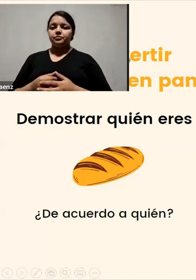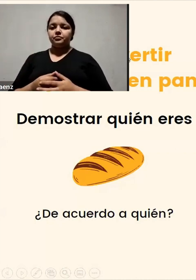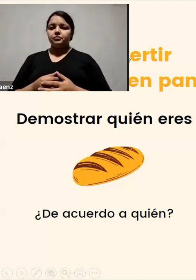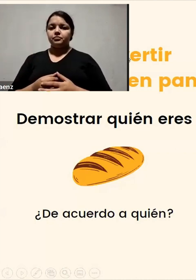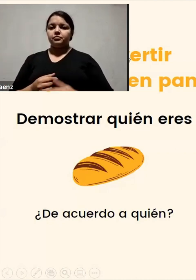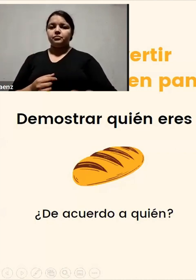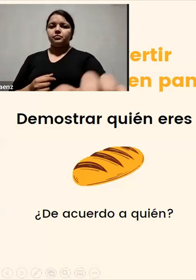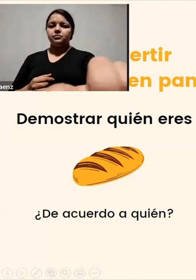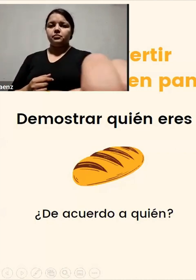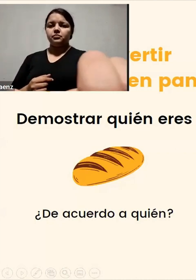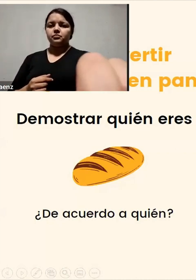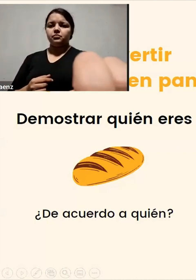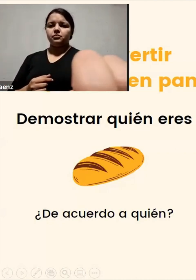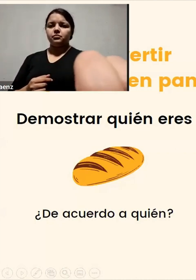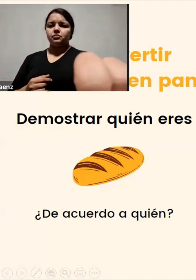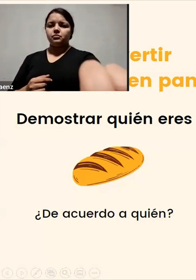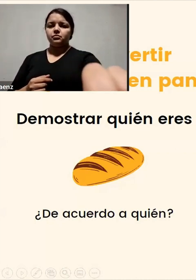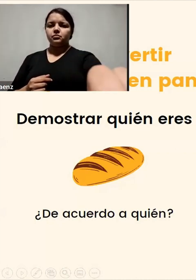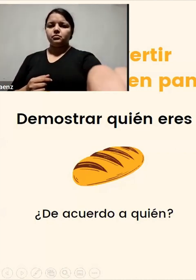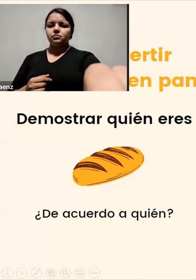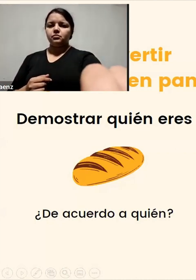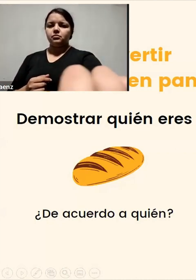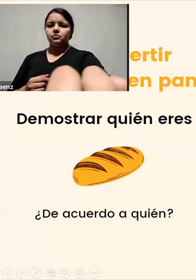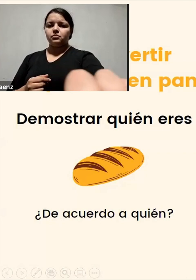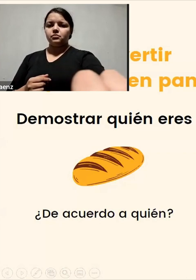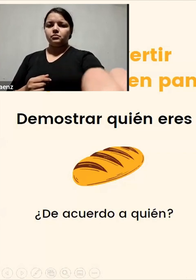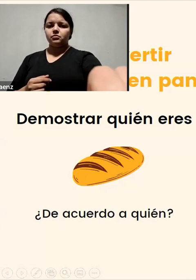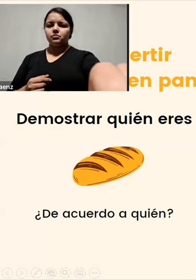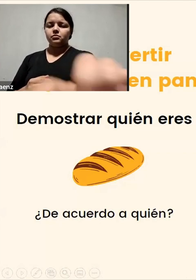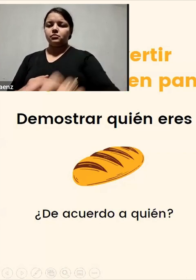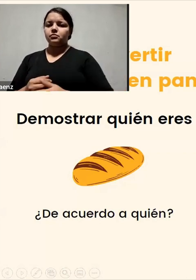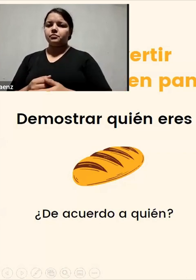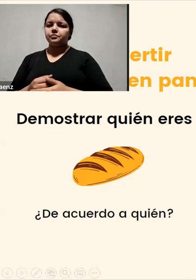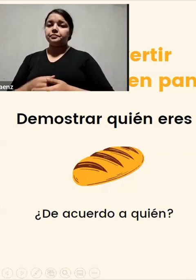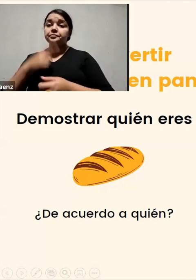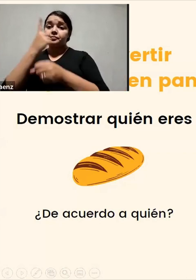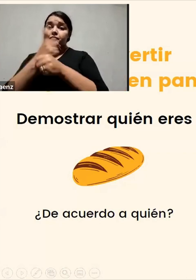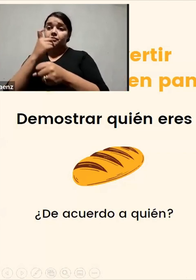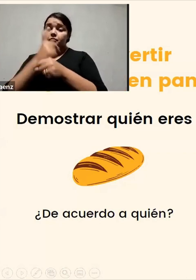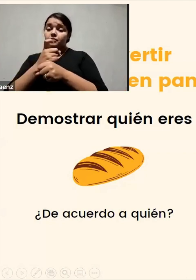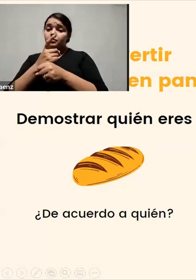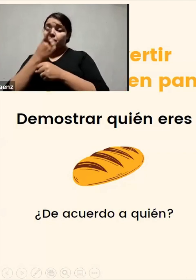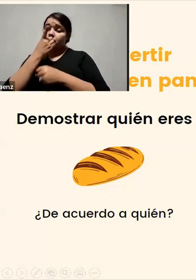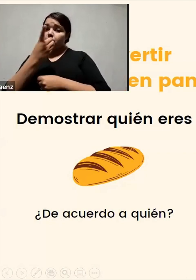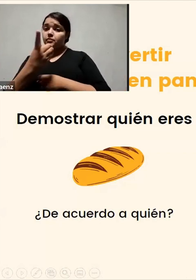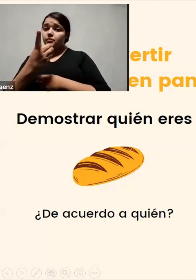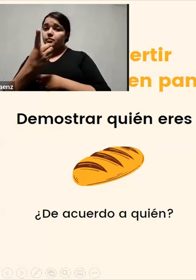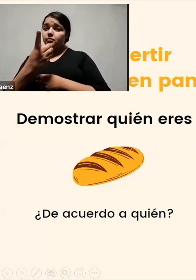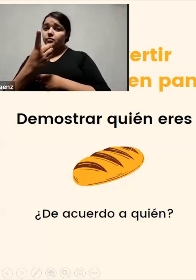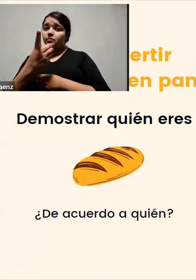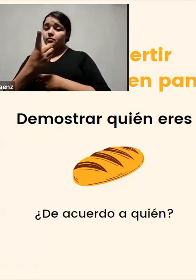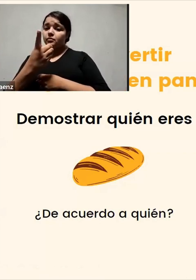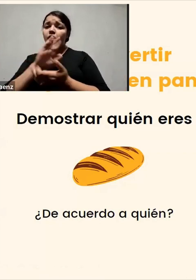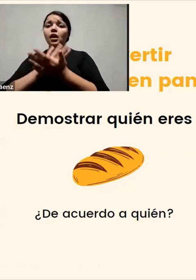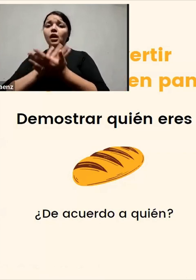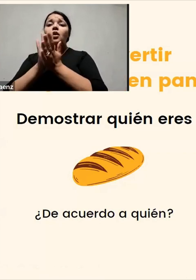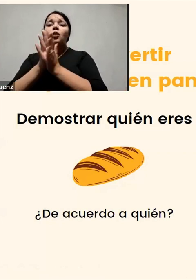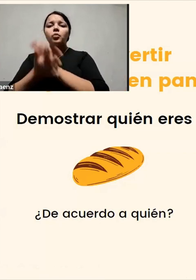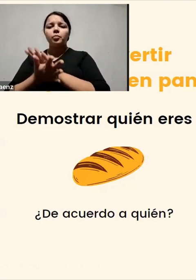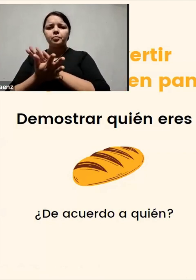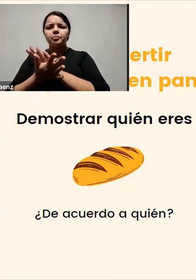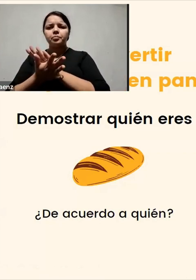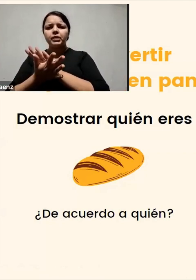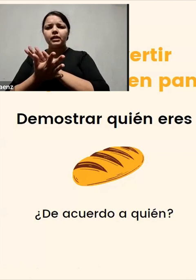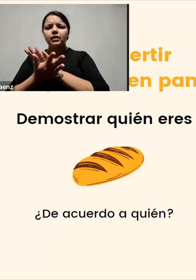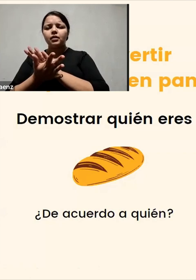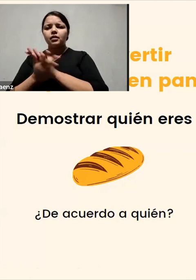Vamos a ver algunos ejemplos. En la primera tentación nos dice, convierte las piedras en pan.